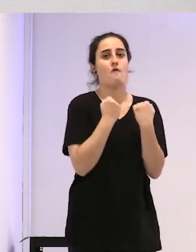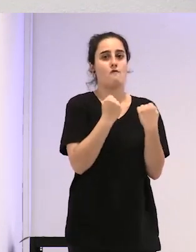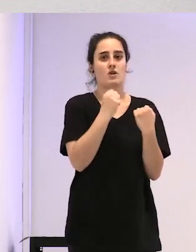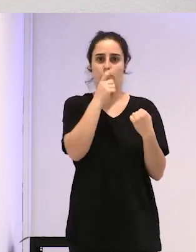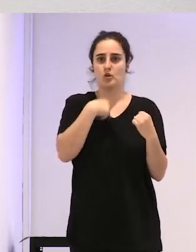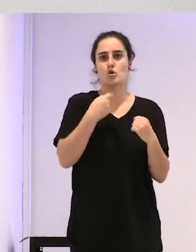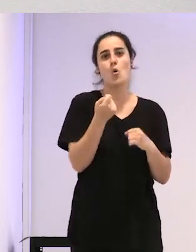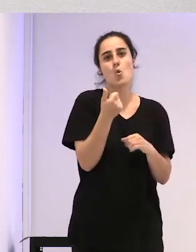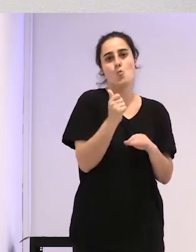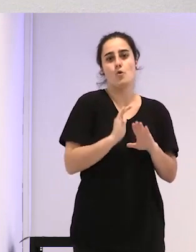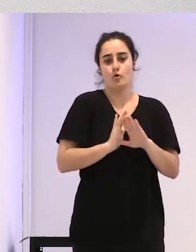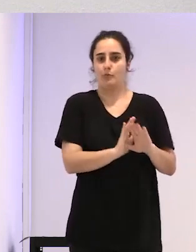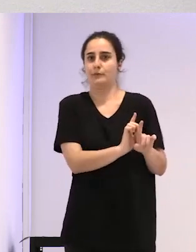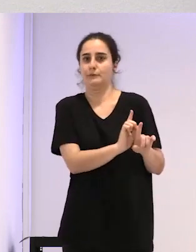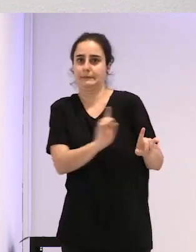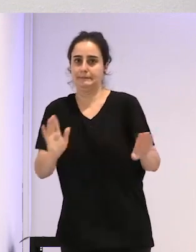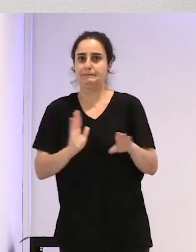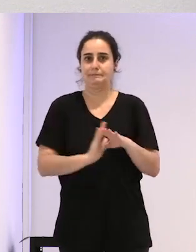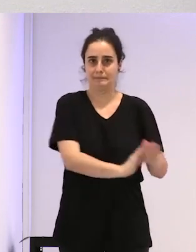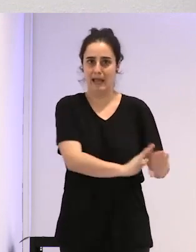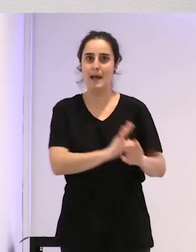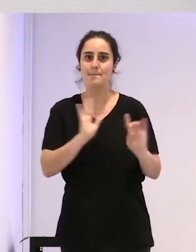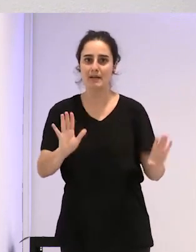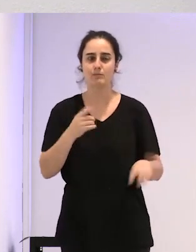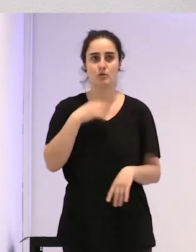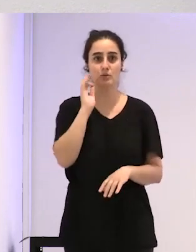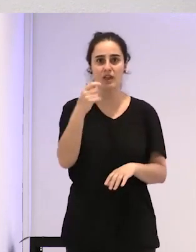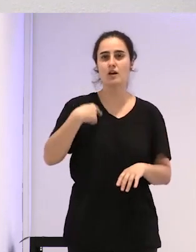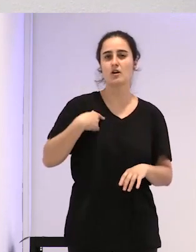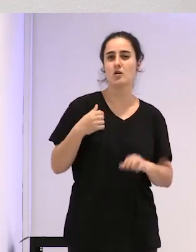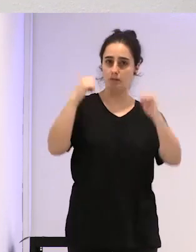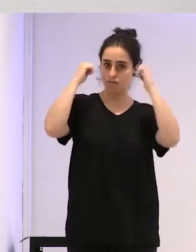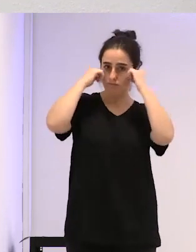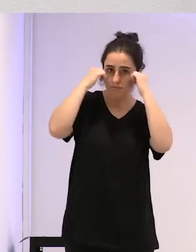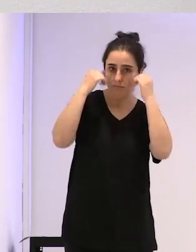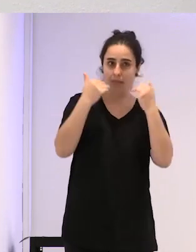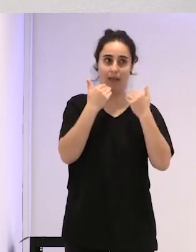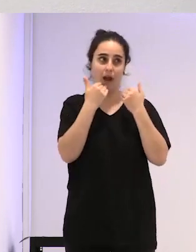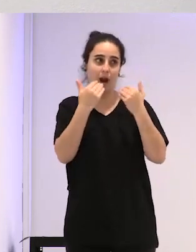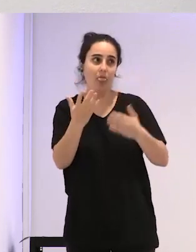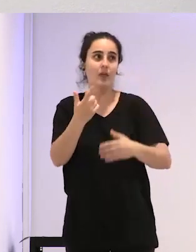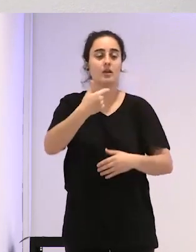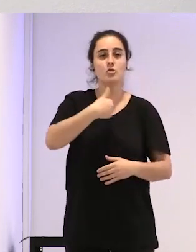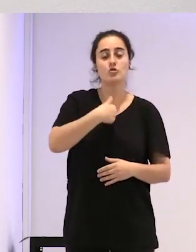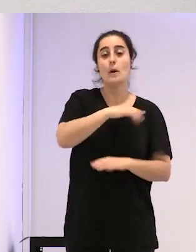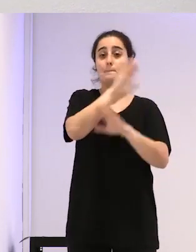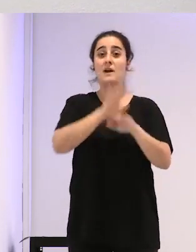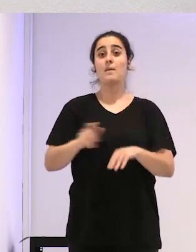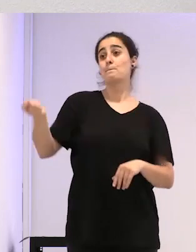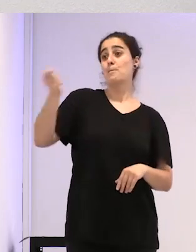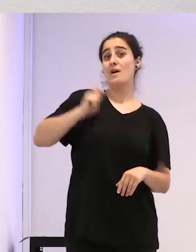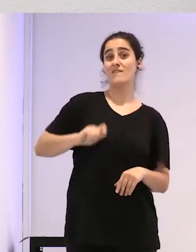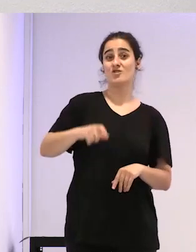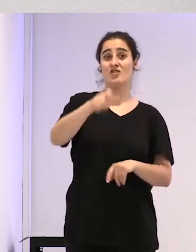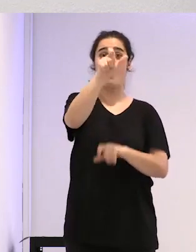poco. A pesar de todo, gracias a que, bueno, soy una persona estudiosa, parecido con credibilidad profesional,